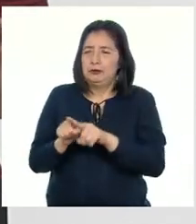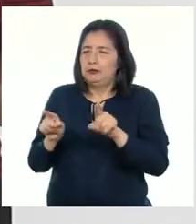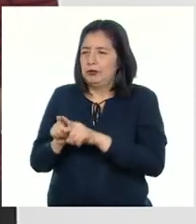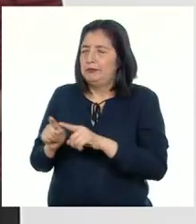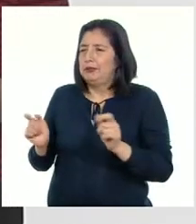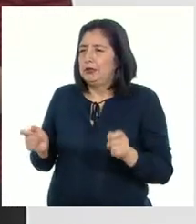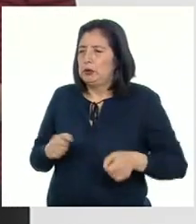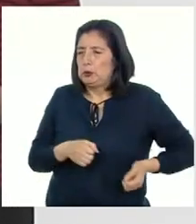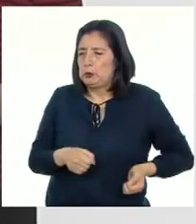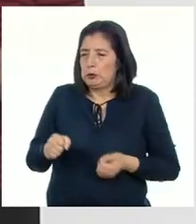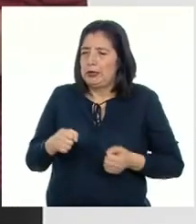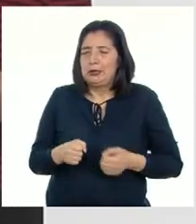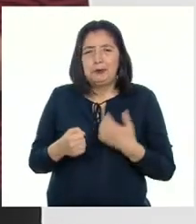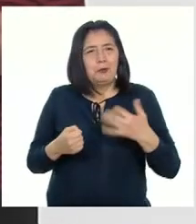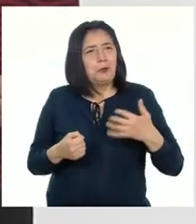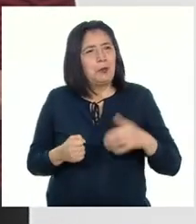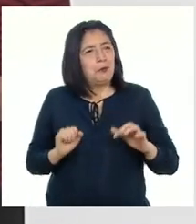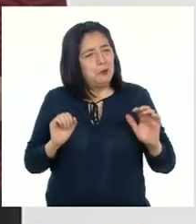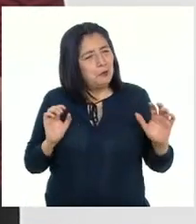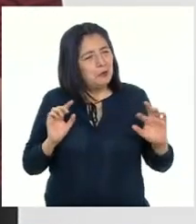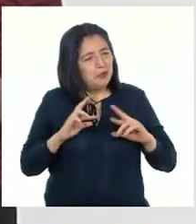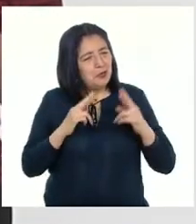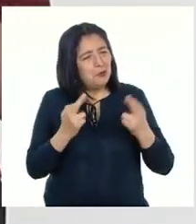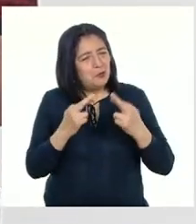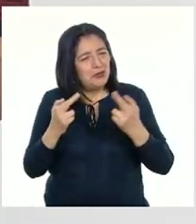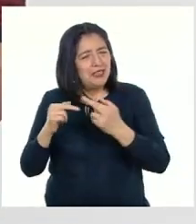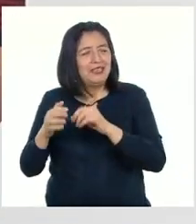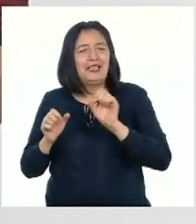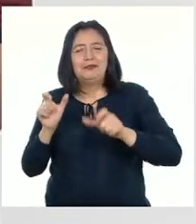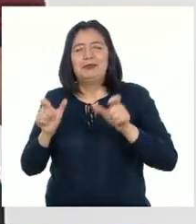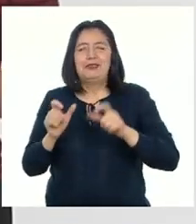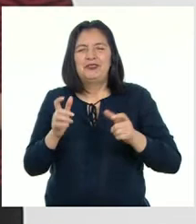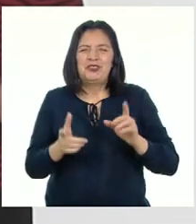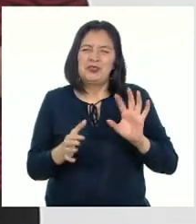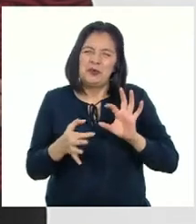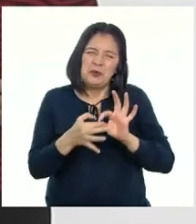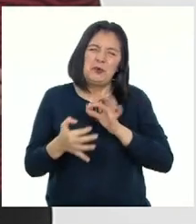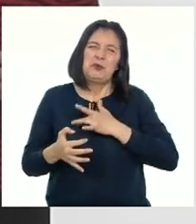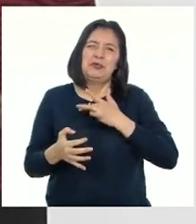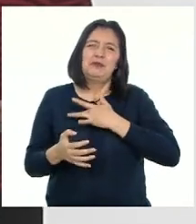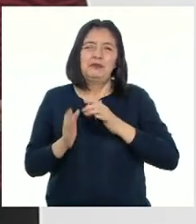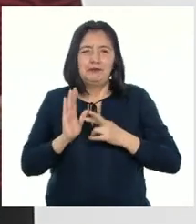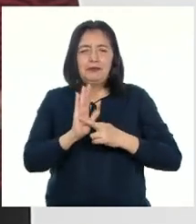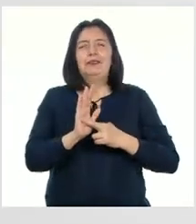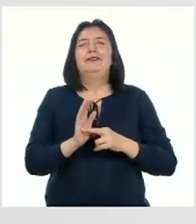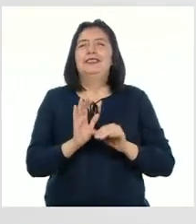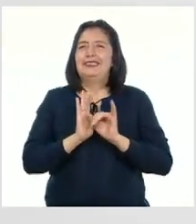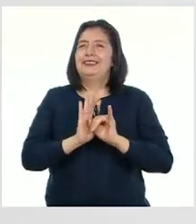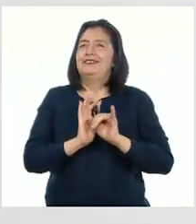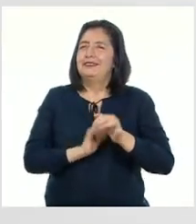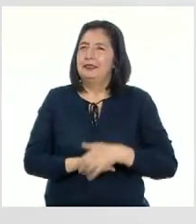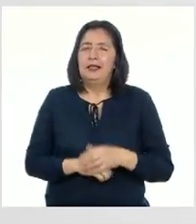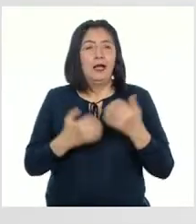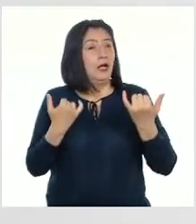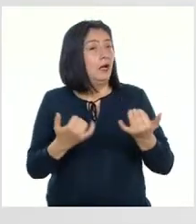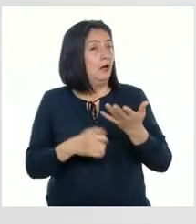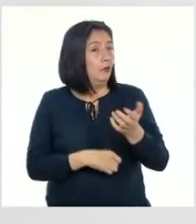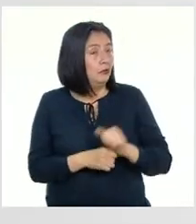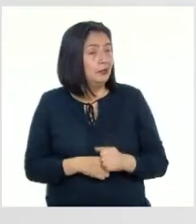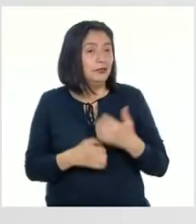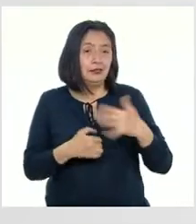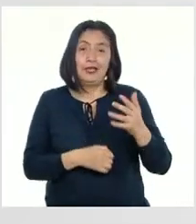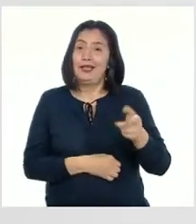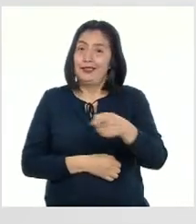Nos congregan y nos unen en un solo sentimiento Son un reflejo de nuestra identidad Ahora muy bien